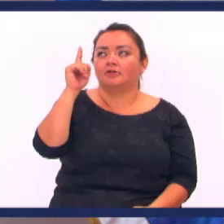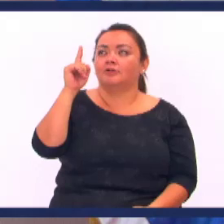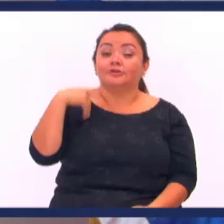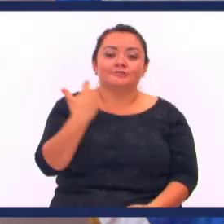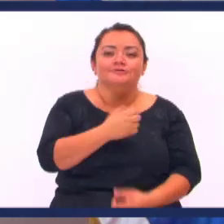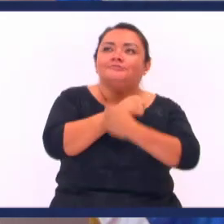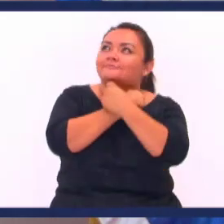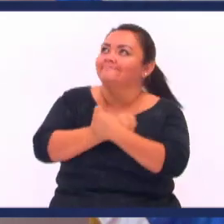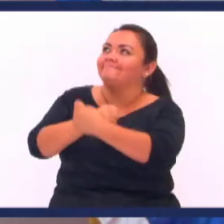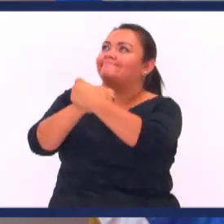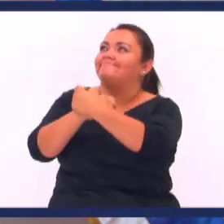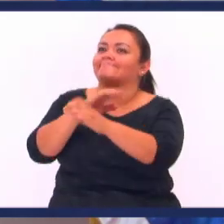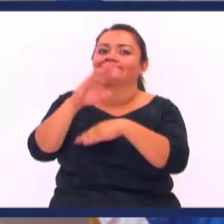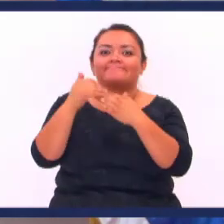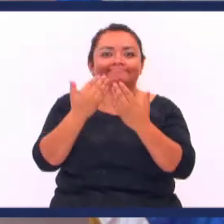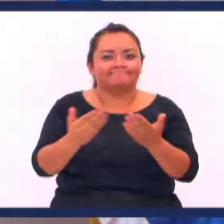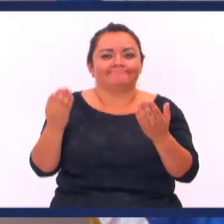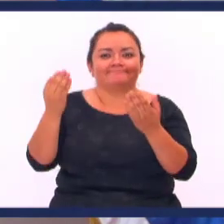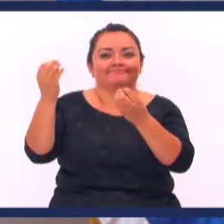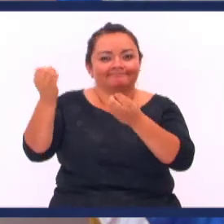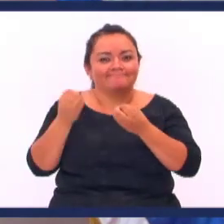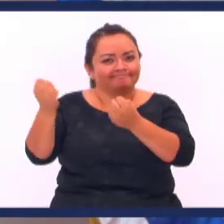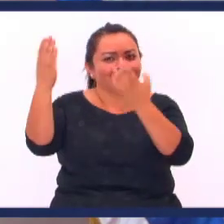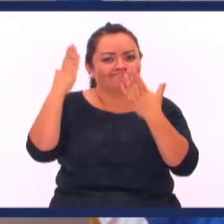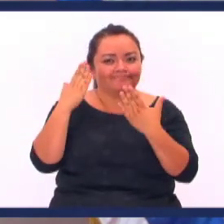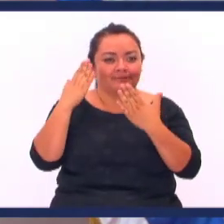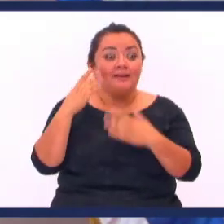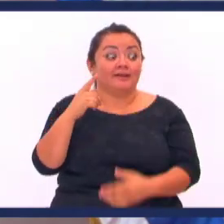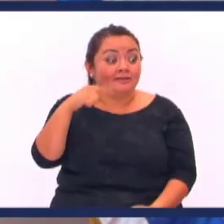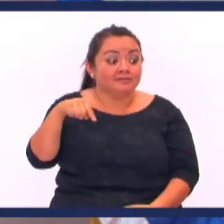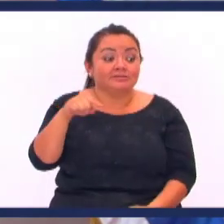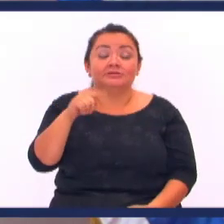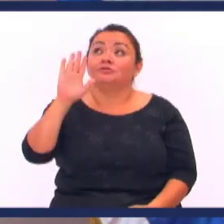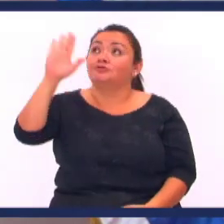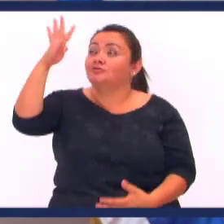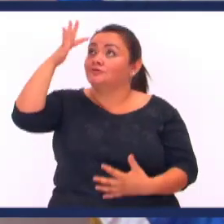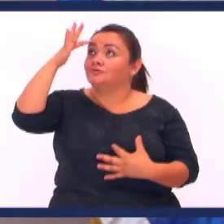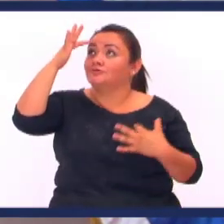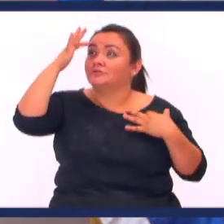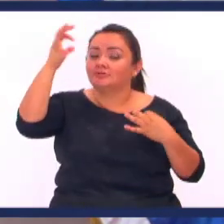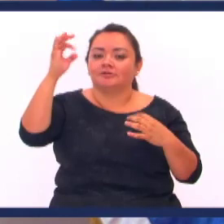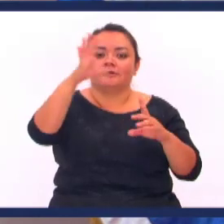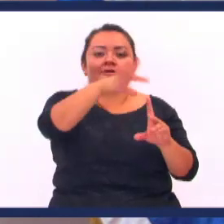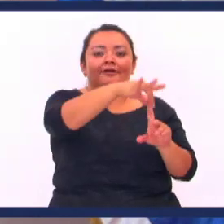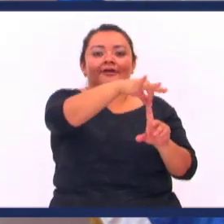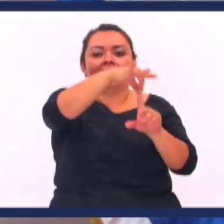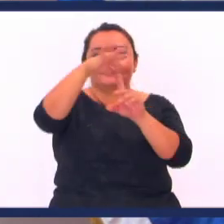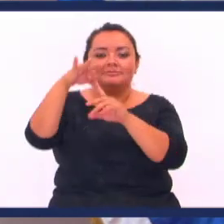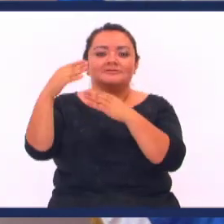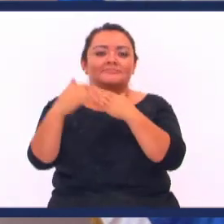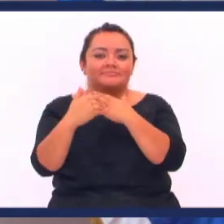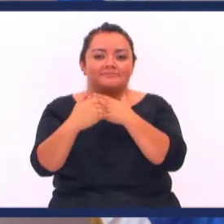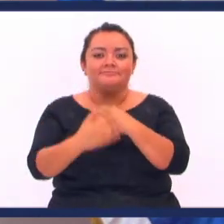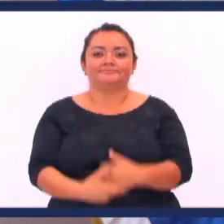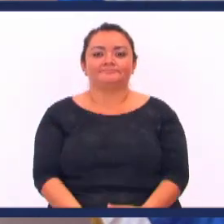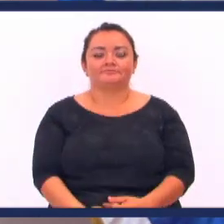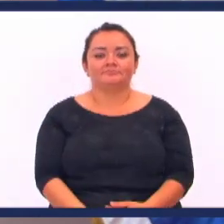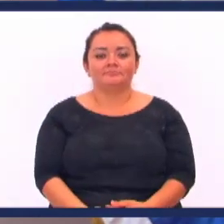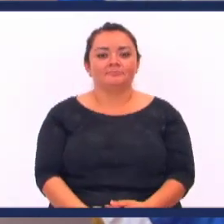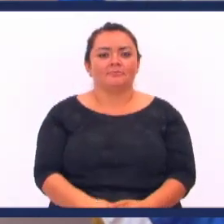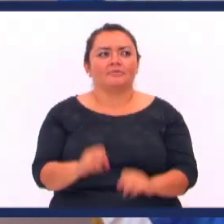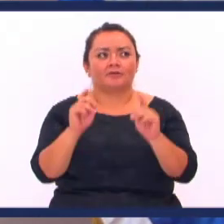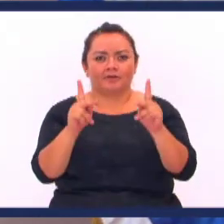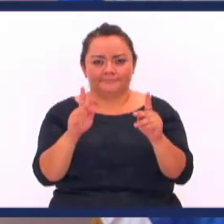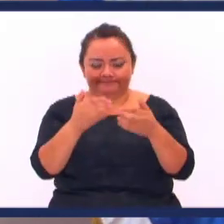a Dios Todas las cosas Les ayudan a bien A esto A los que conforme A su propósito Son que dice la palabra Llamados Ok